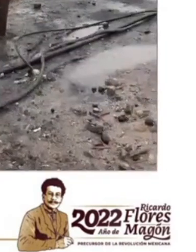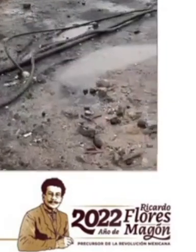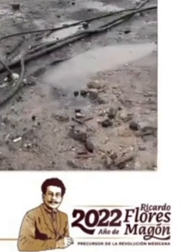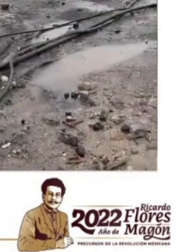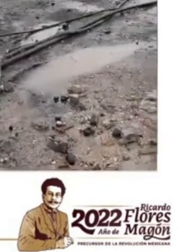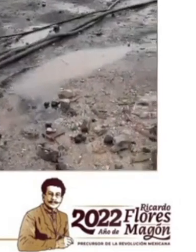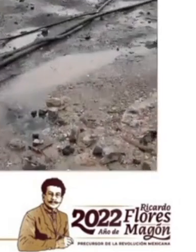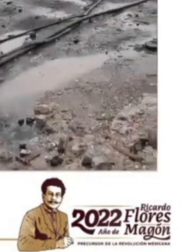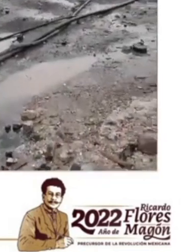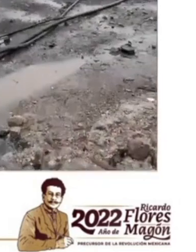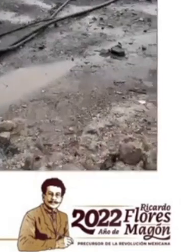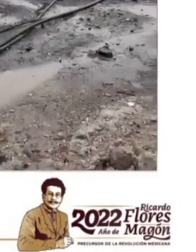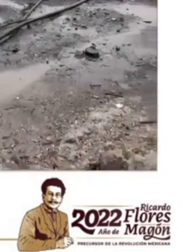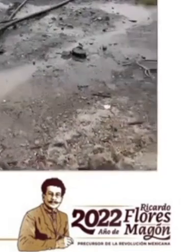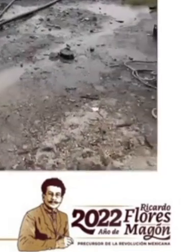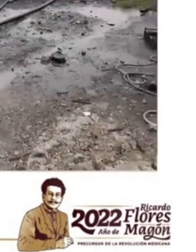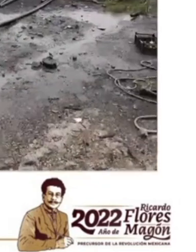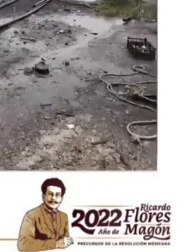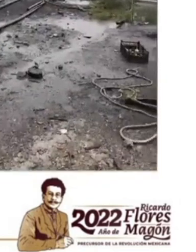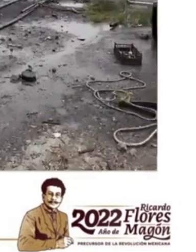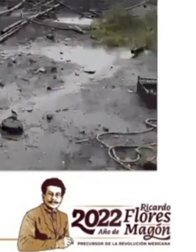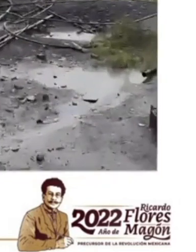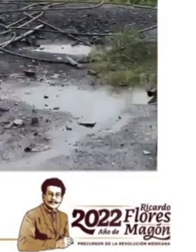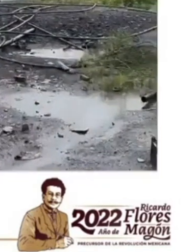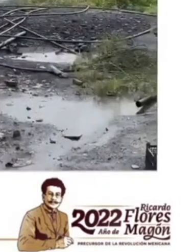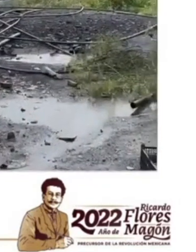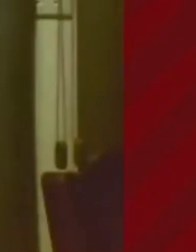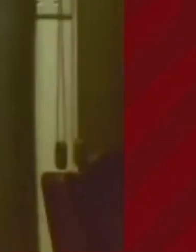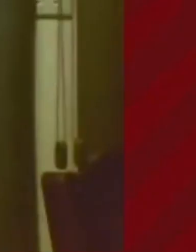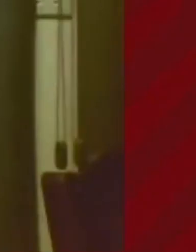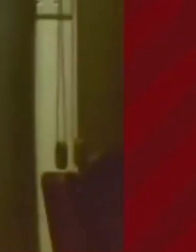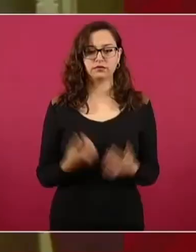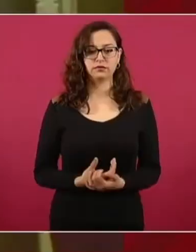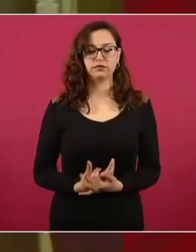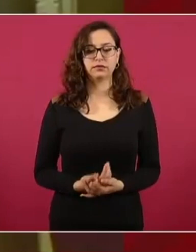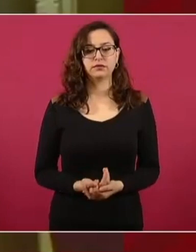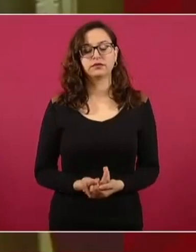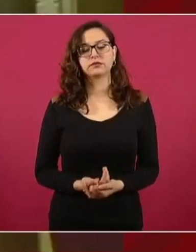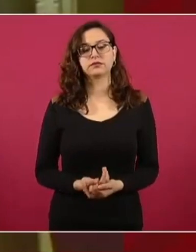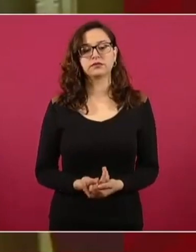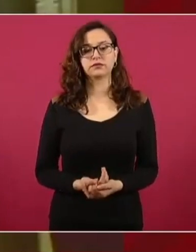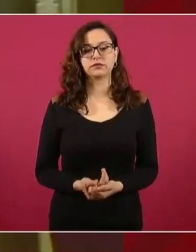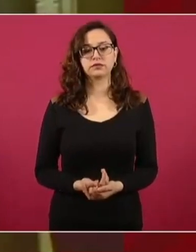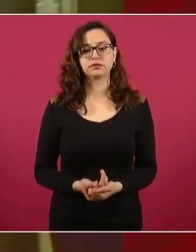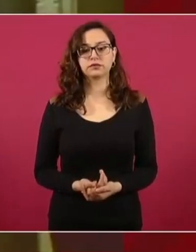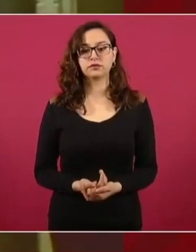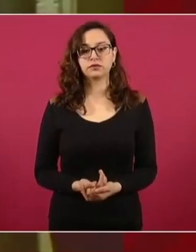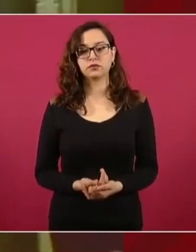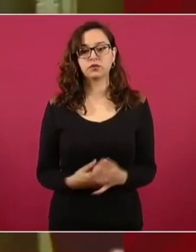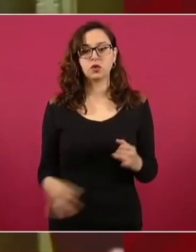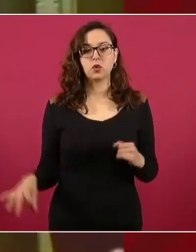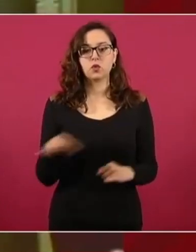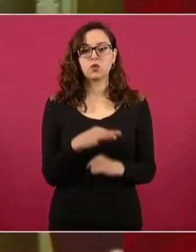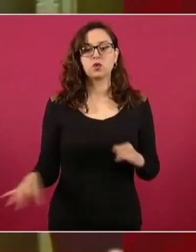para ingresar el cemento se vaya disminuyendo lo más pronto posible. Por último, señor